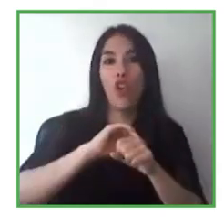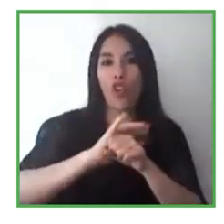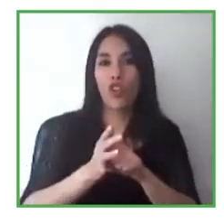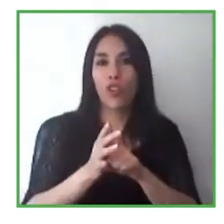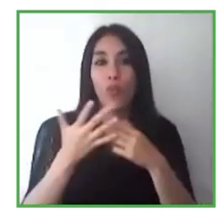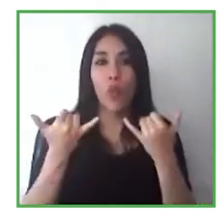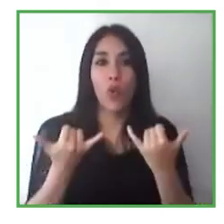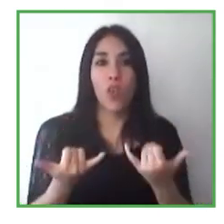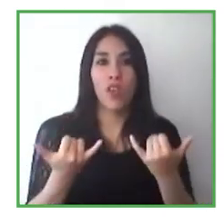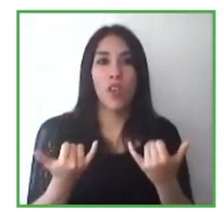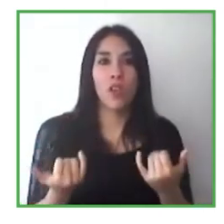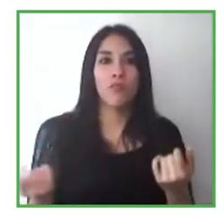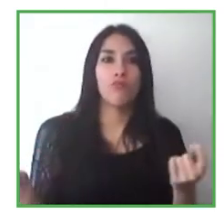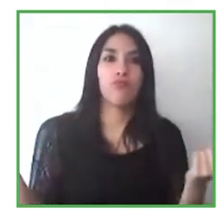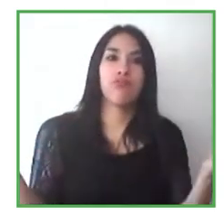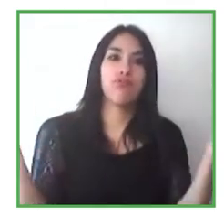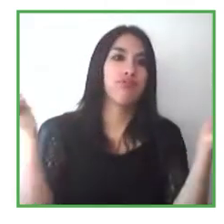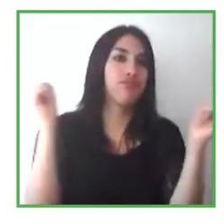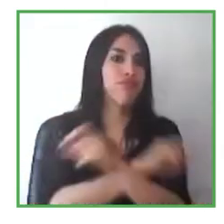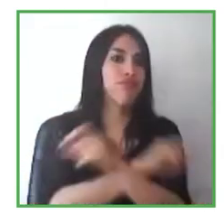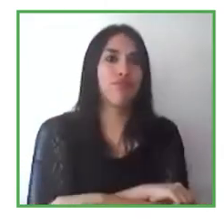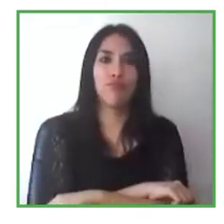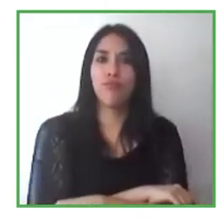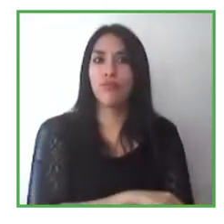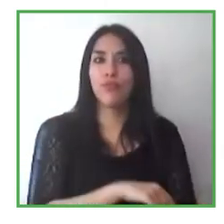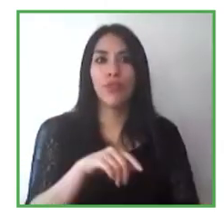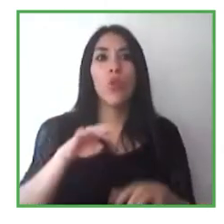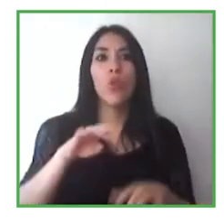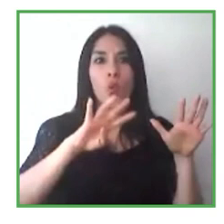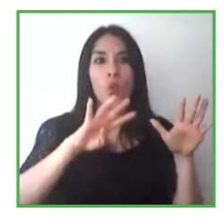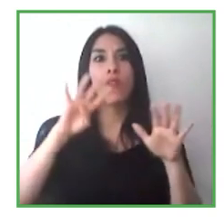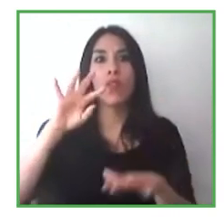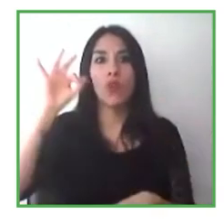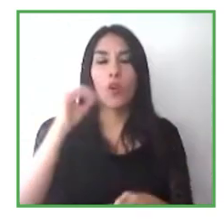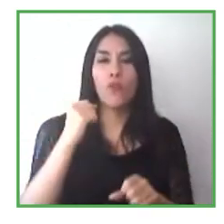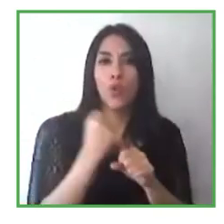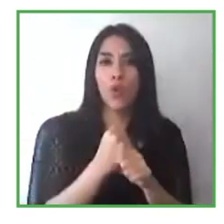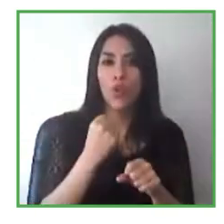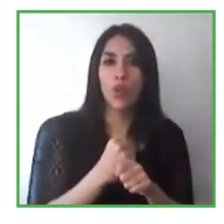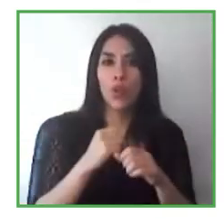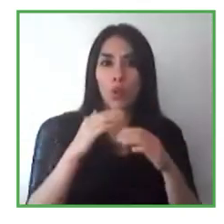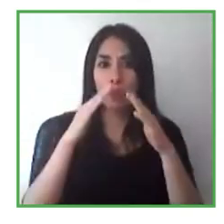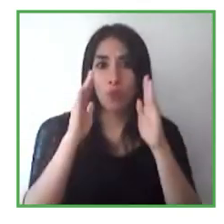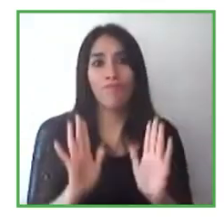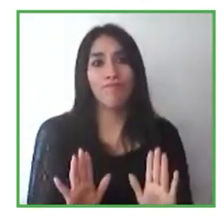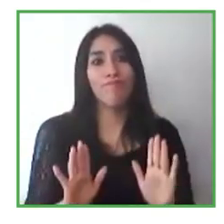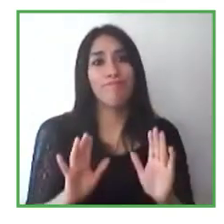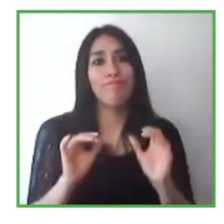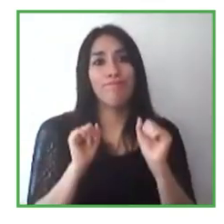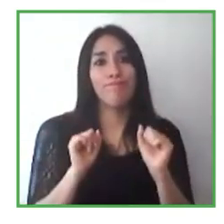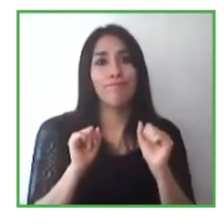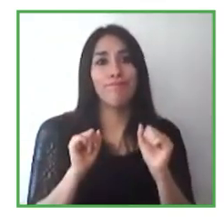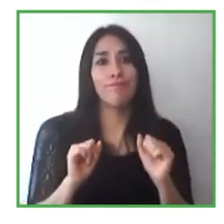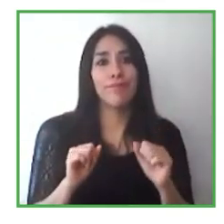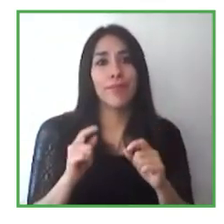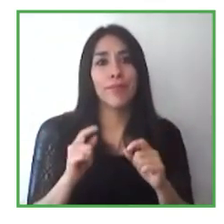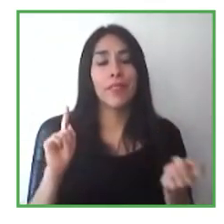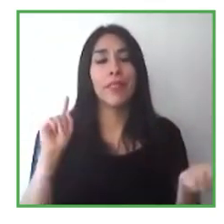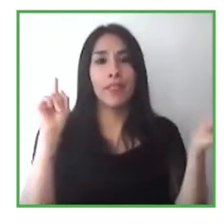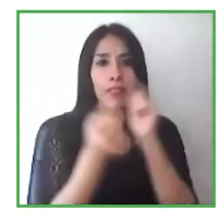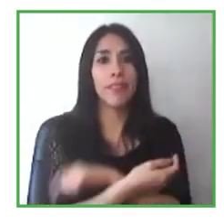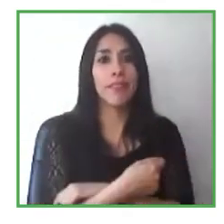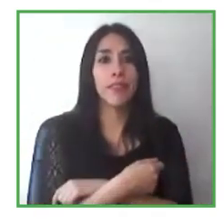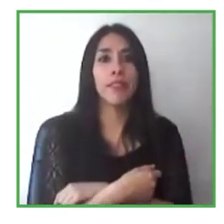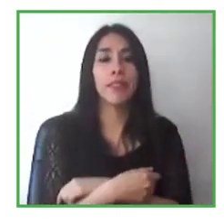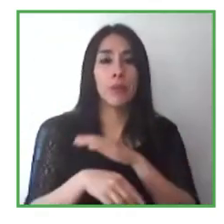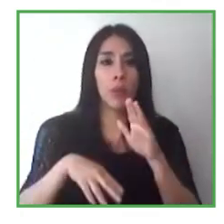clientes. Ahora hay un 95% que trabajan desde su hogar y la mayoría de ellos están